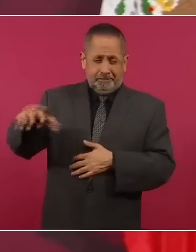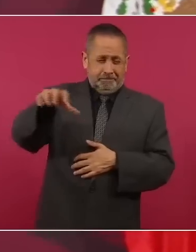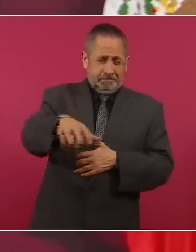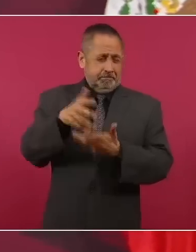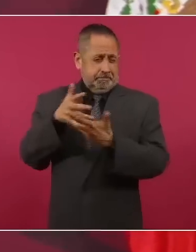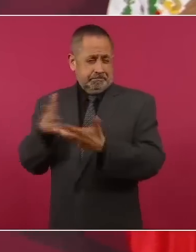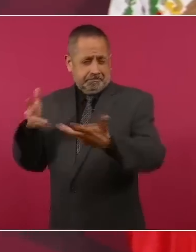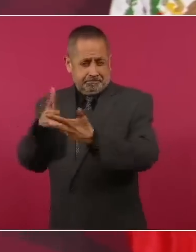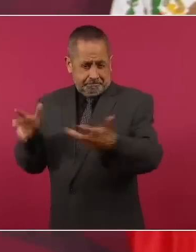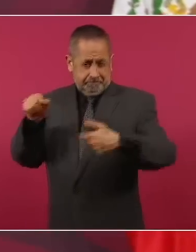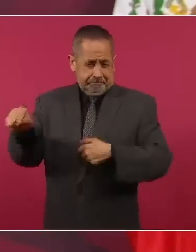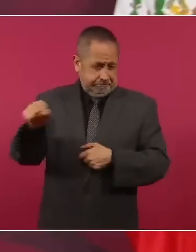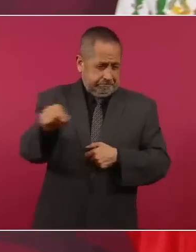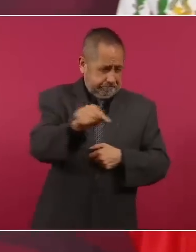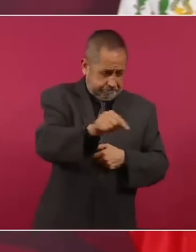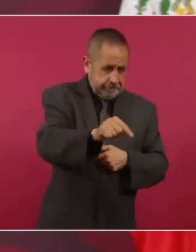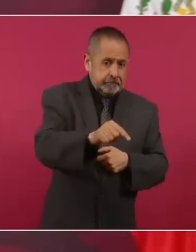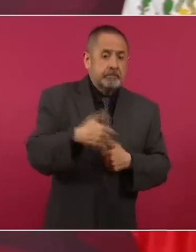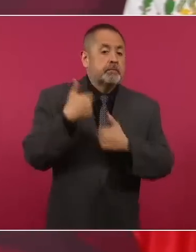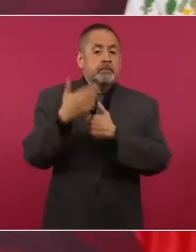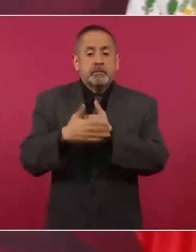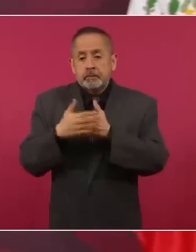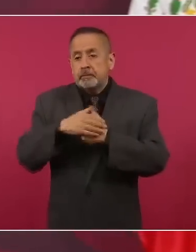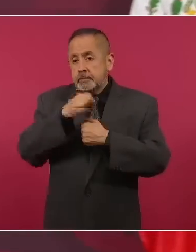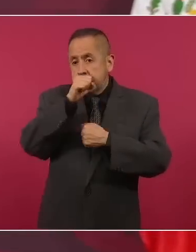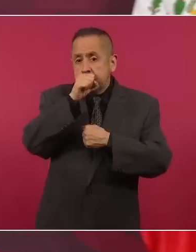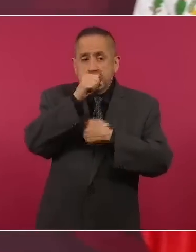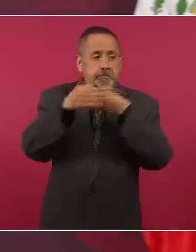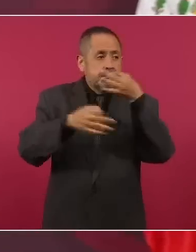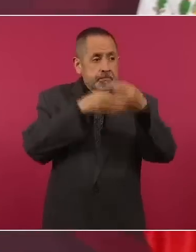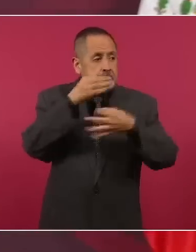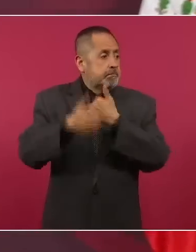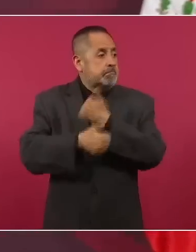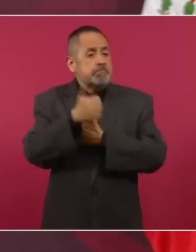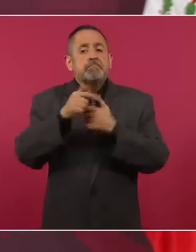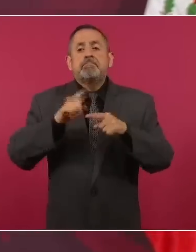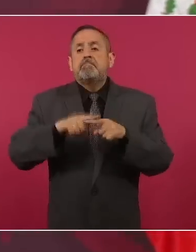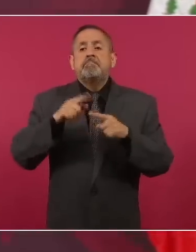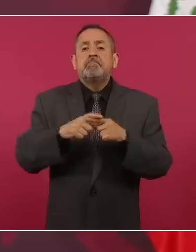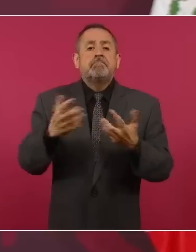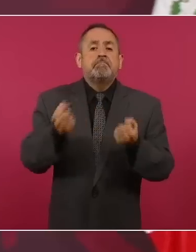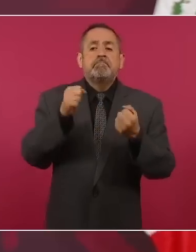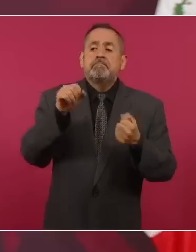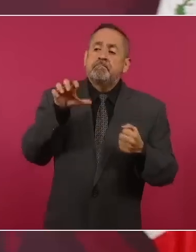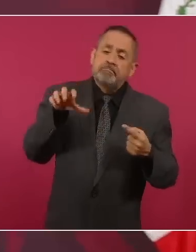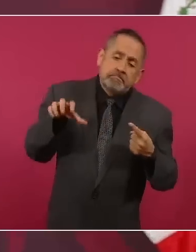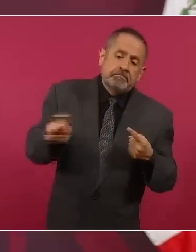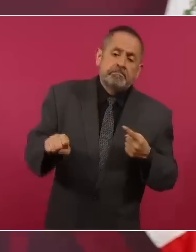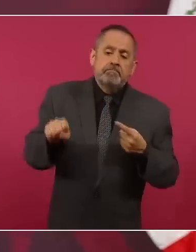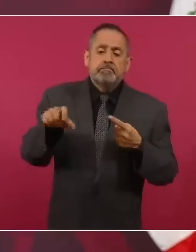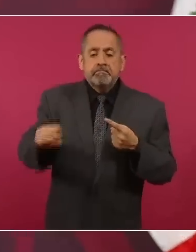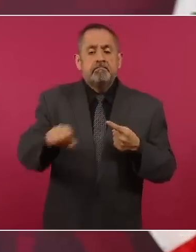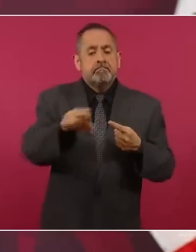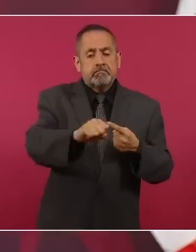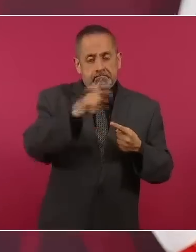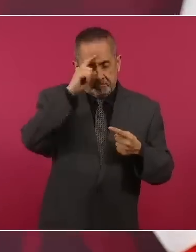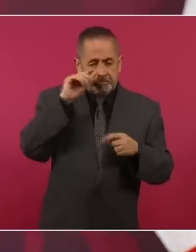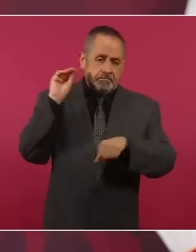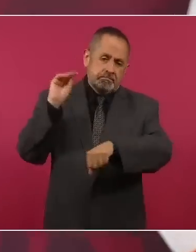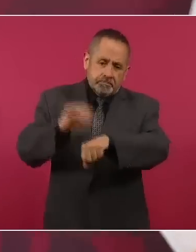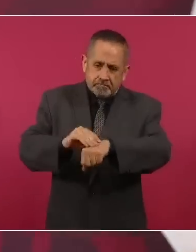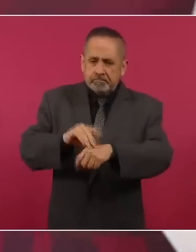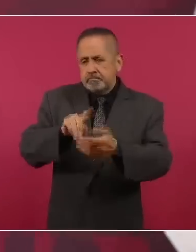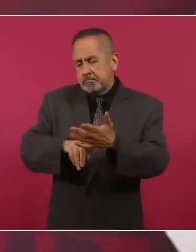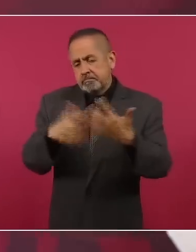licitados, tienen mucha demanda, tiene mucho futuro el